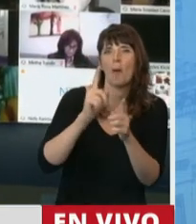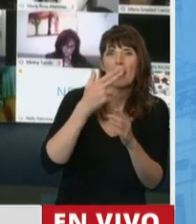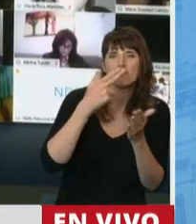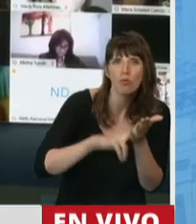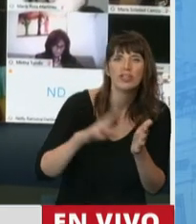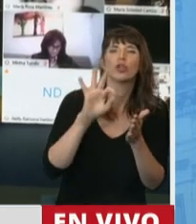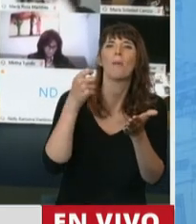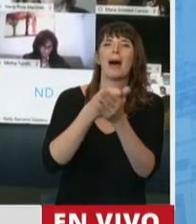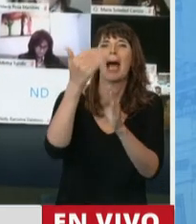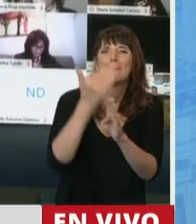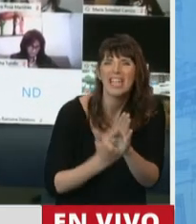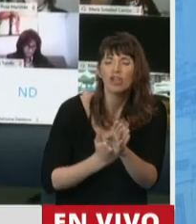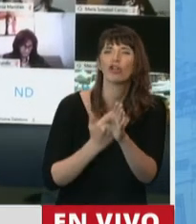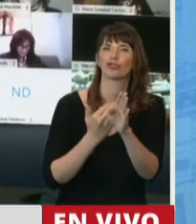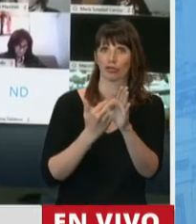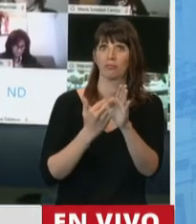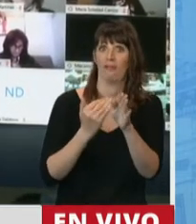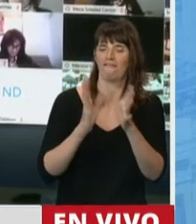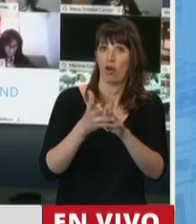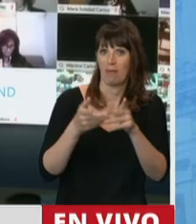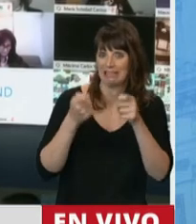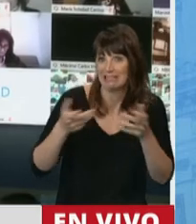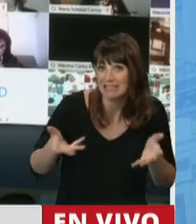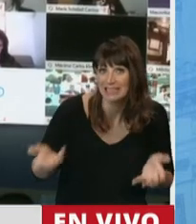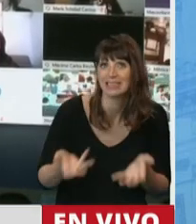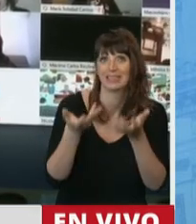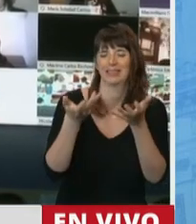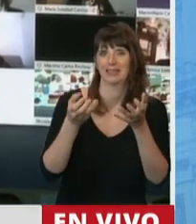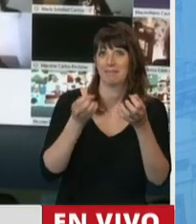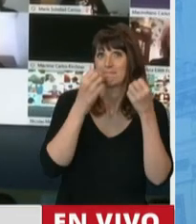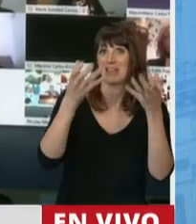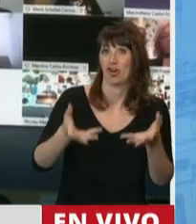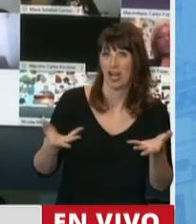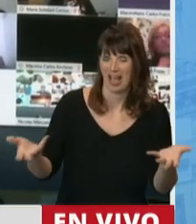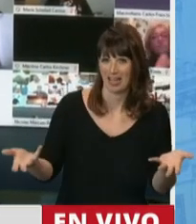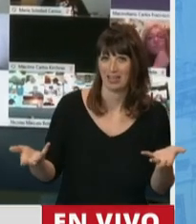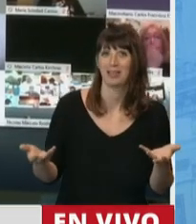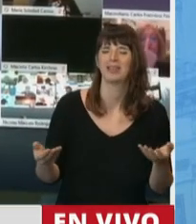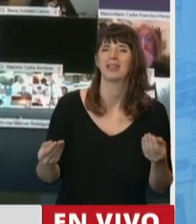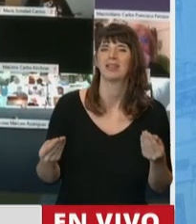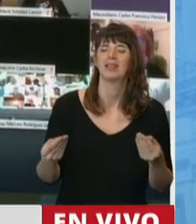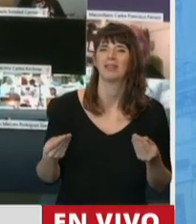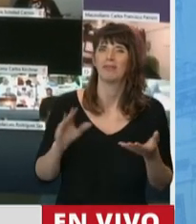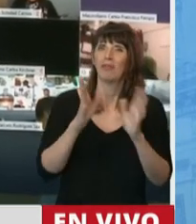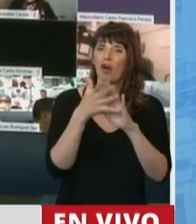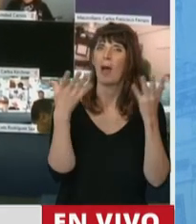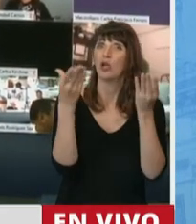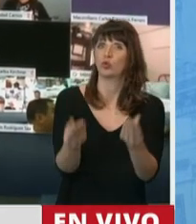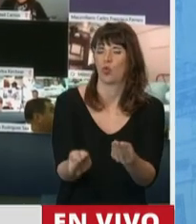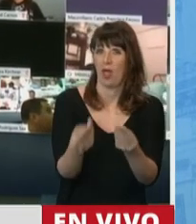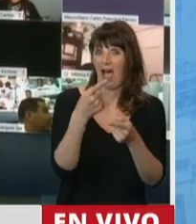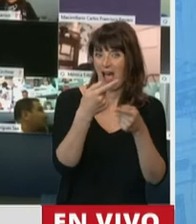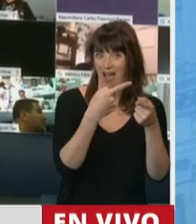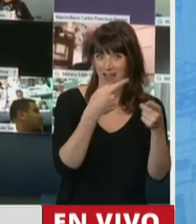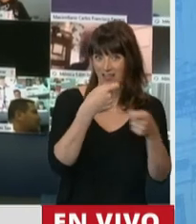flexible para tratar de potenciar y ayudar a que esos pequeños comercios,